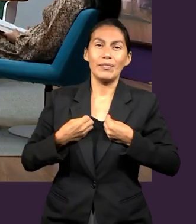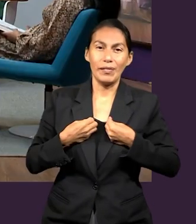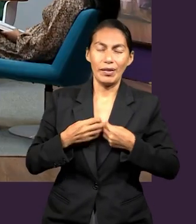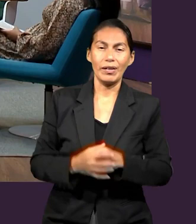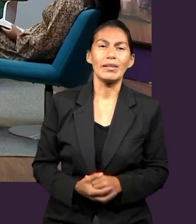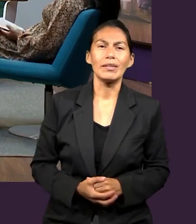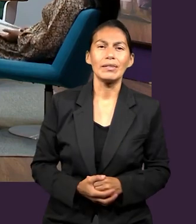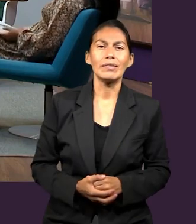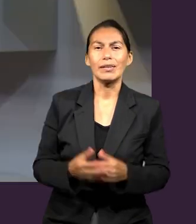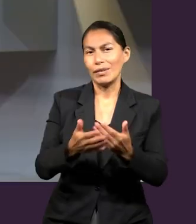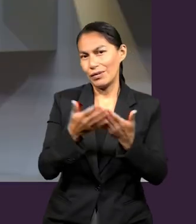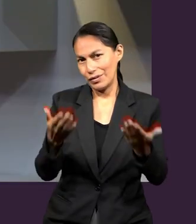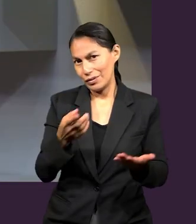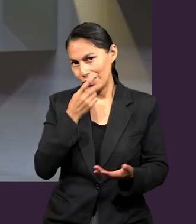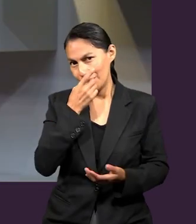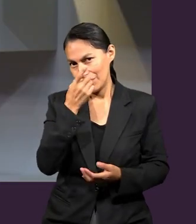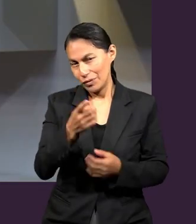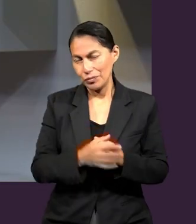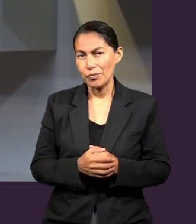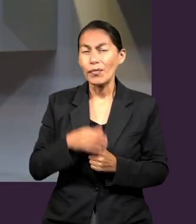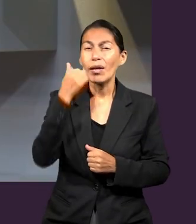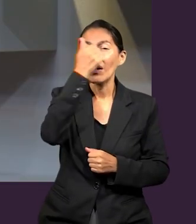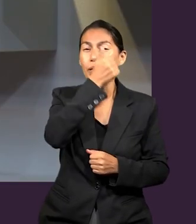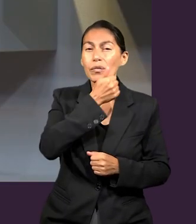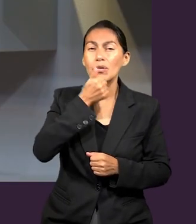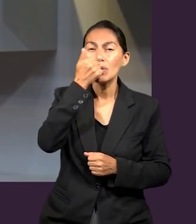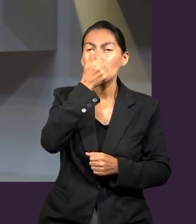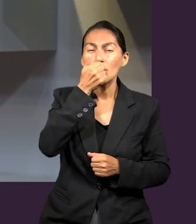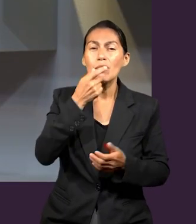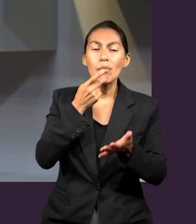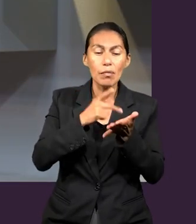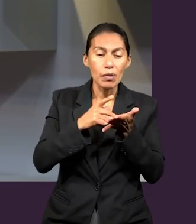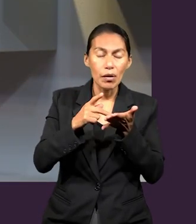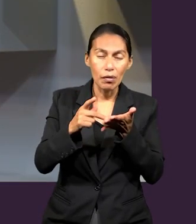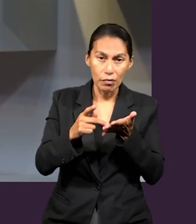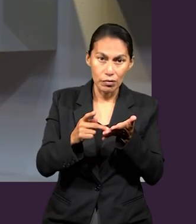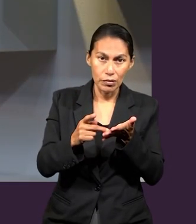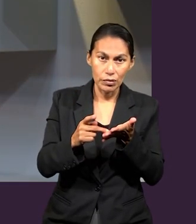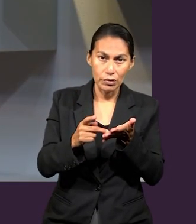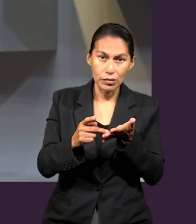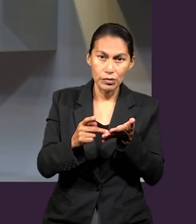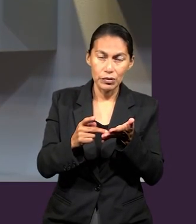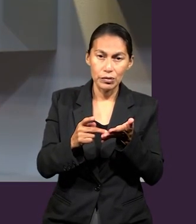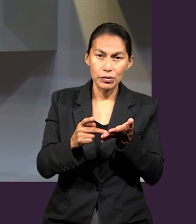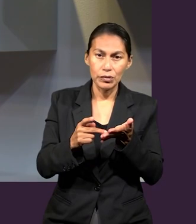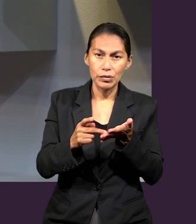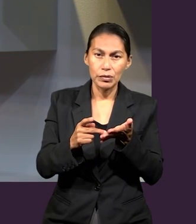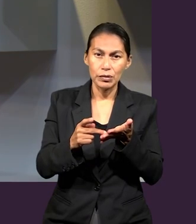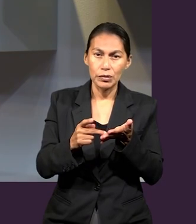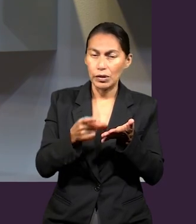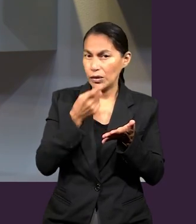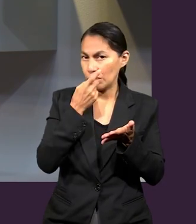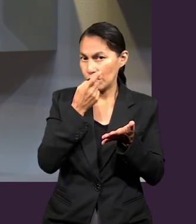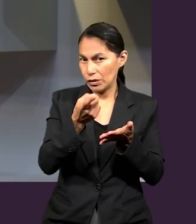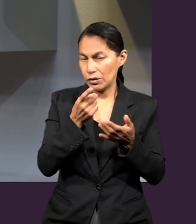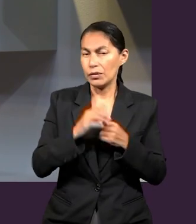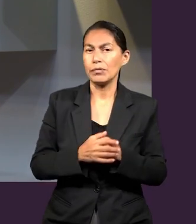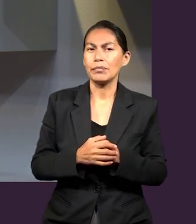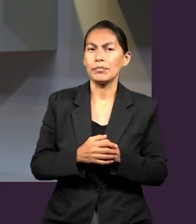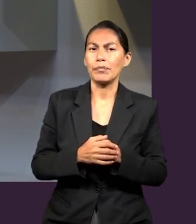Quiero recordar esto. Ahora, el apóstol Pablo hace una transición,